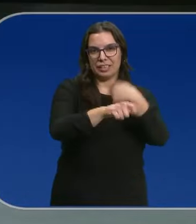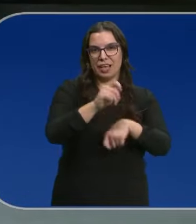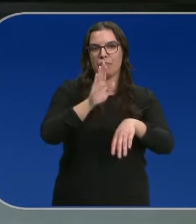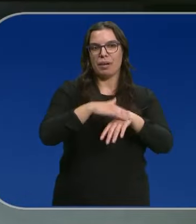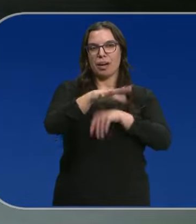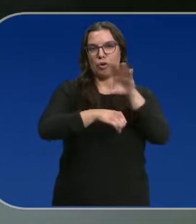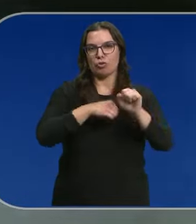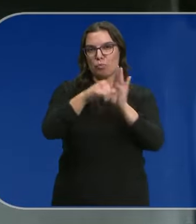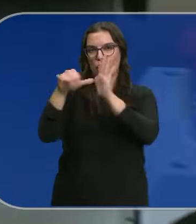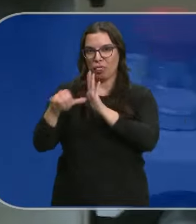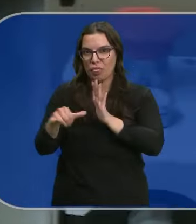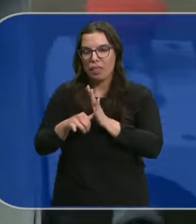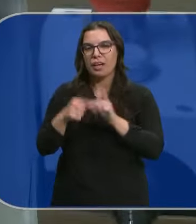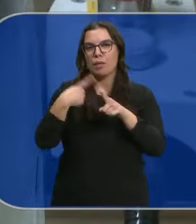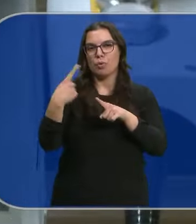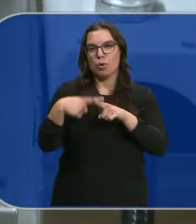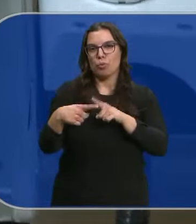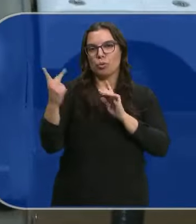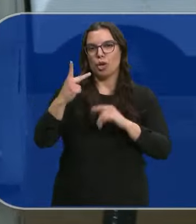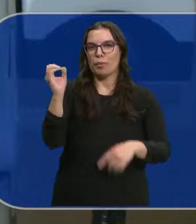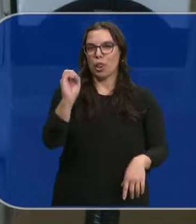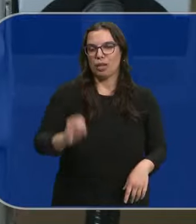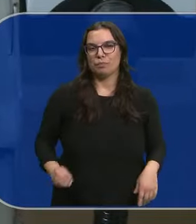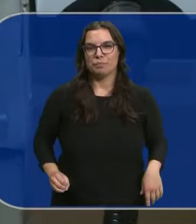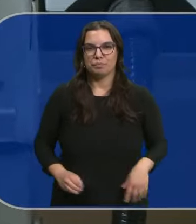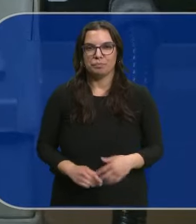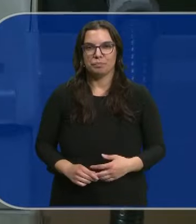fomente el consumo De proximidad Y el producto De kilómetro cero